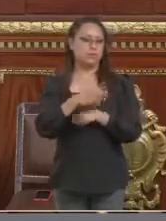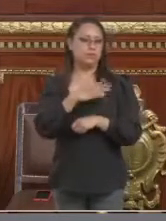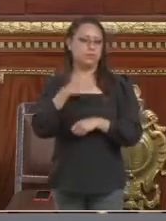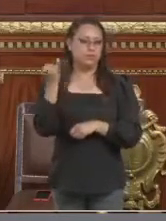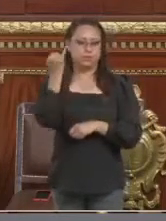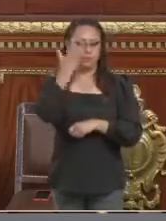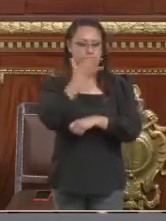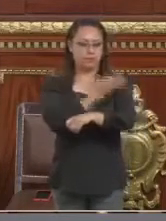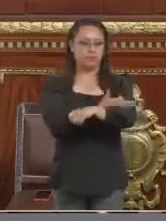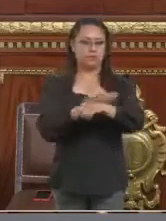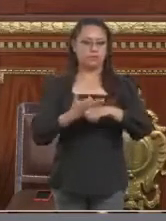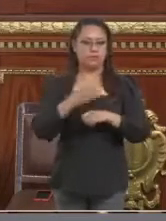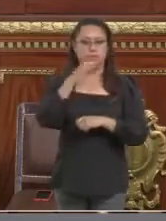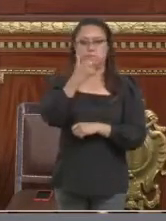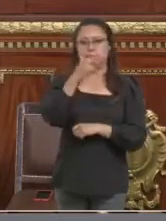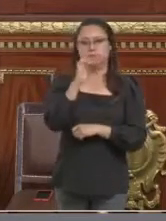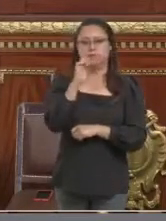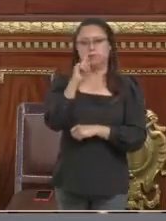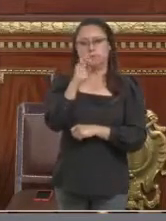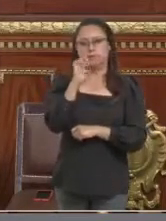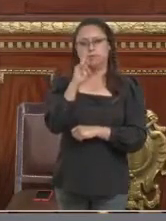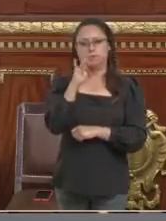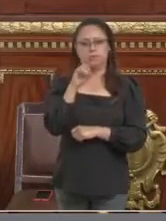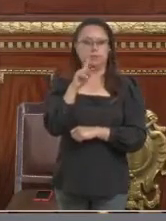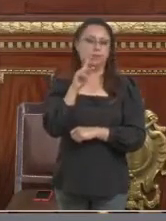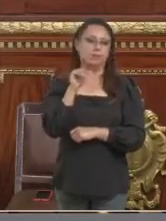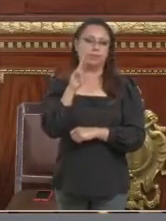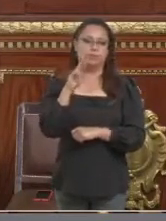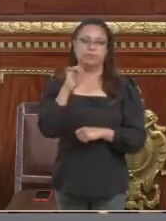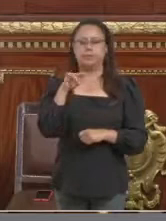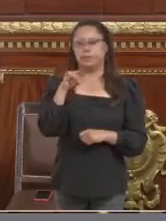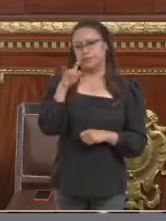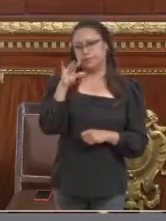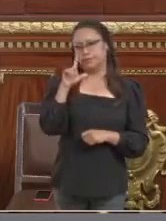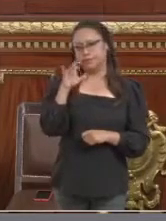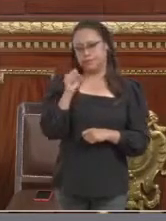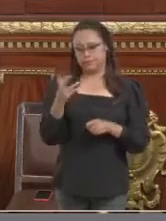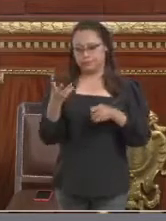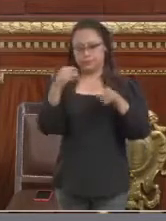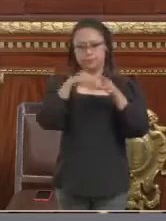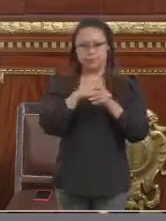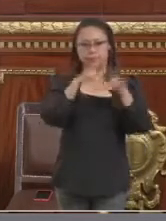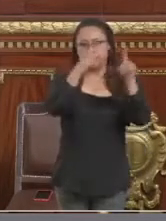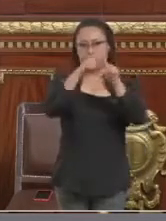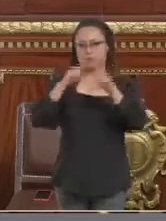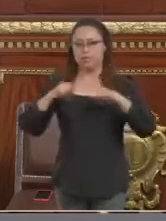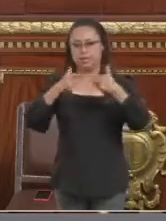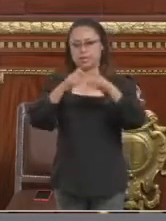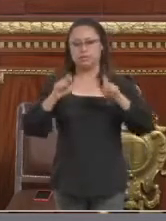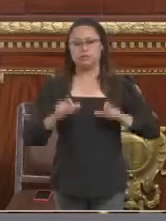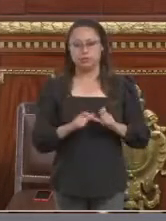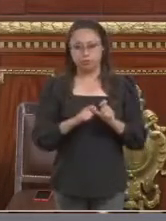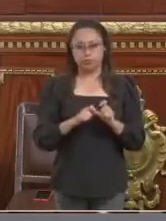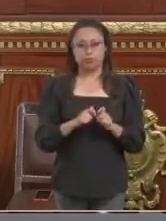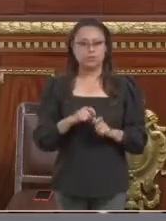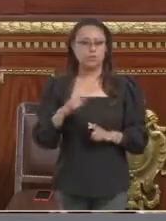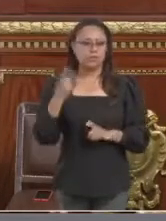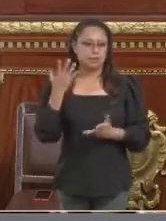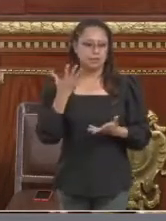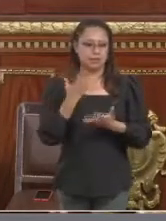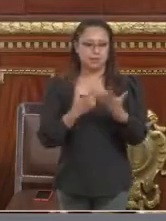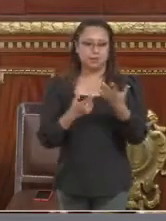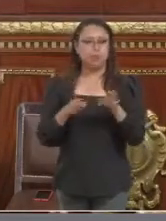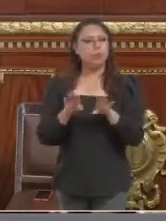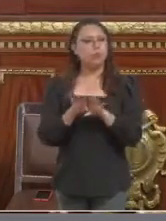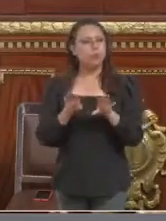heteroparentales sean incluyentes de los diferentes tipos de familias existentes o posibles en la Ciudad de México, con el